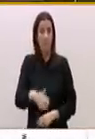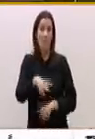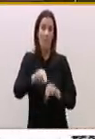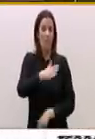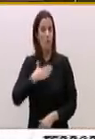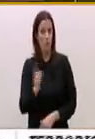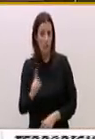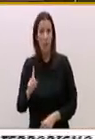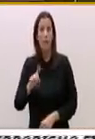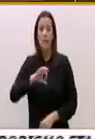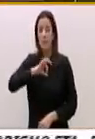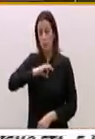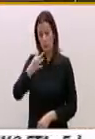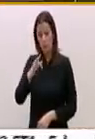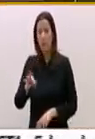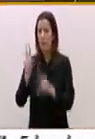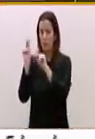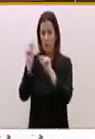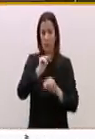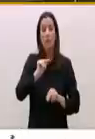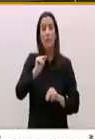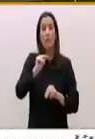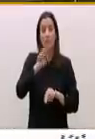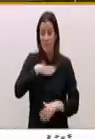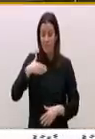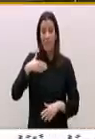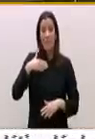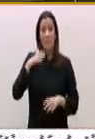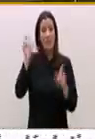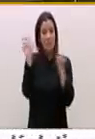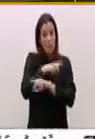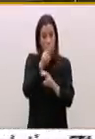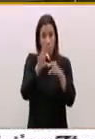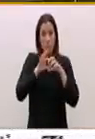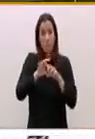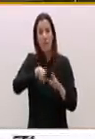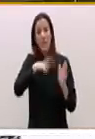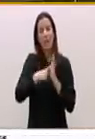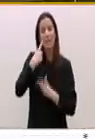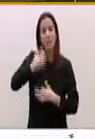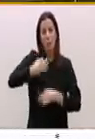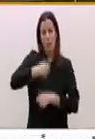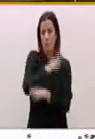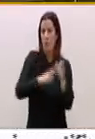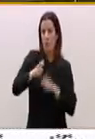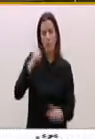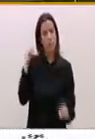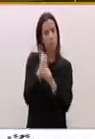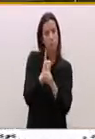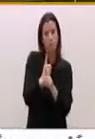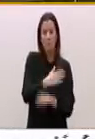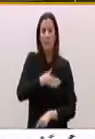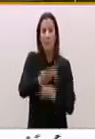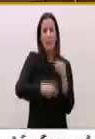censura total a la represiva ley de seguridad ciudadana que quiera callar la voz de la calle.